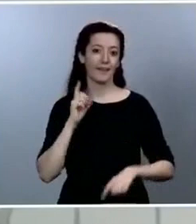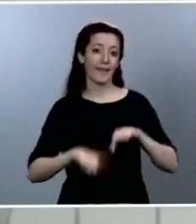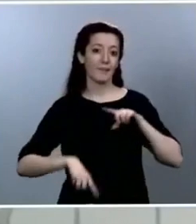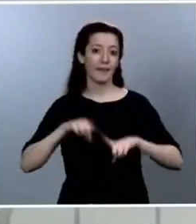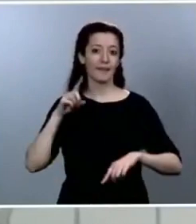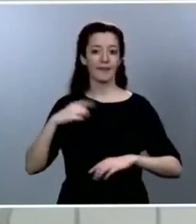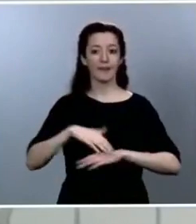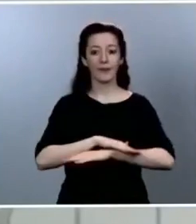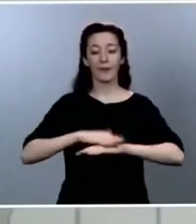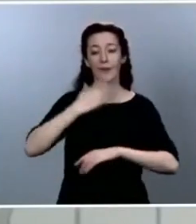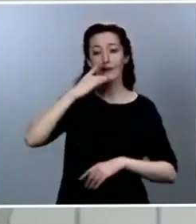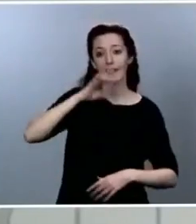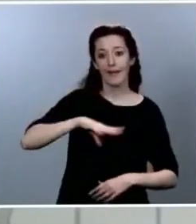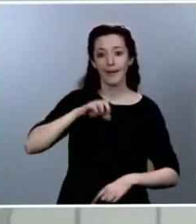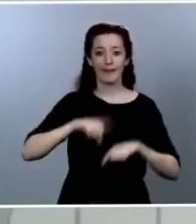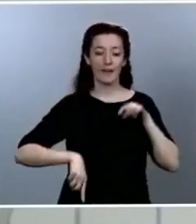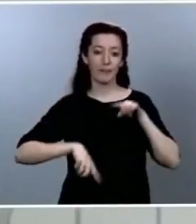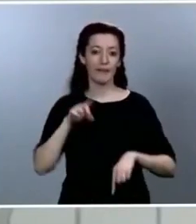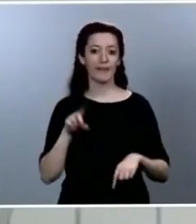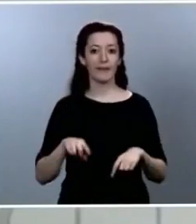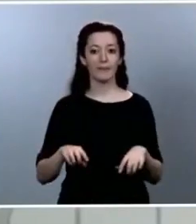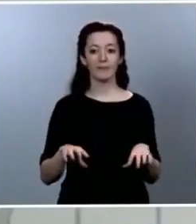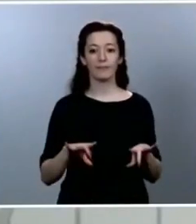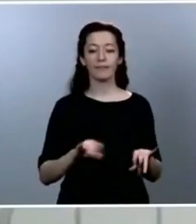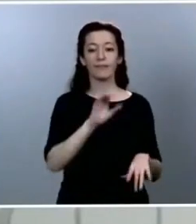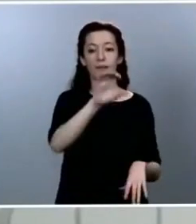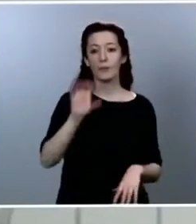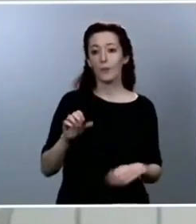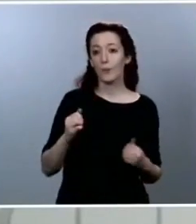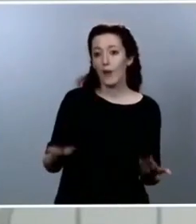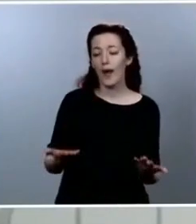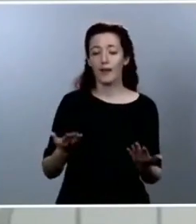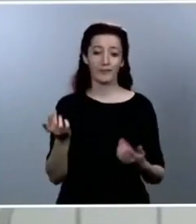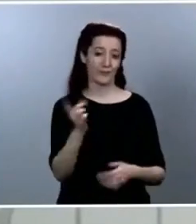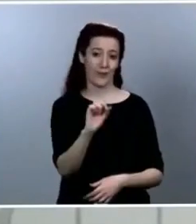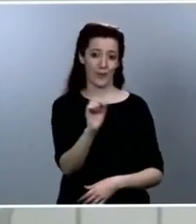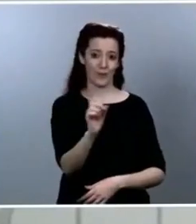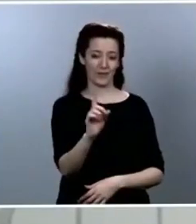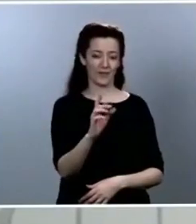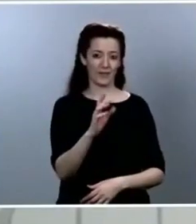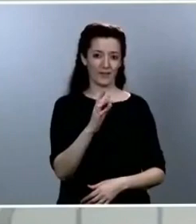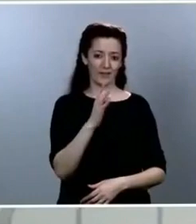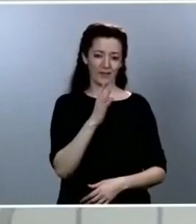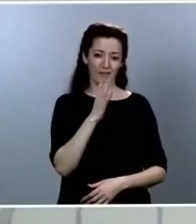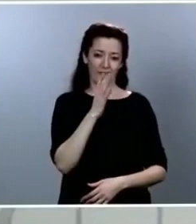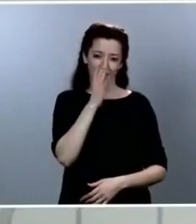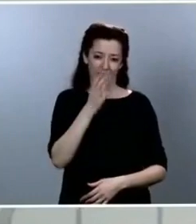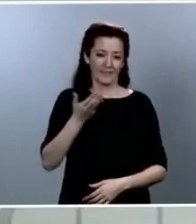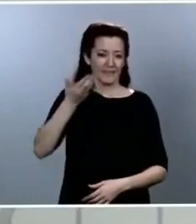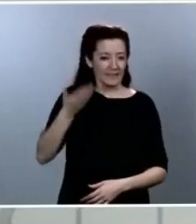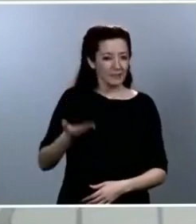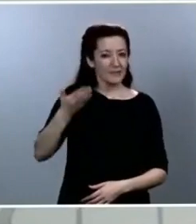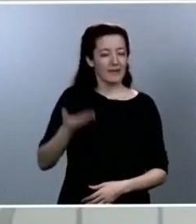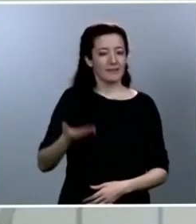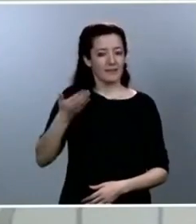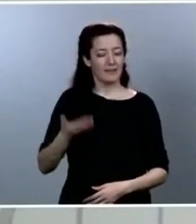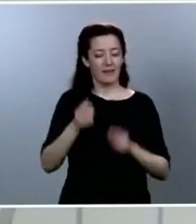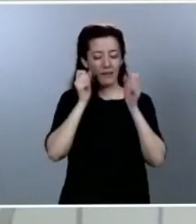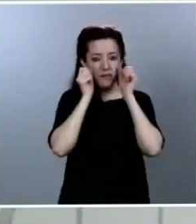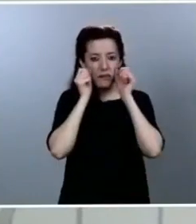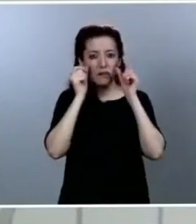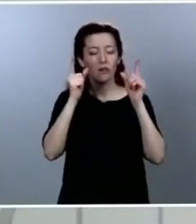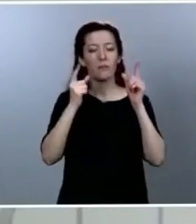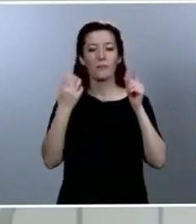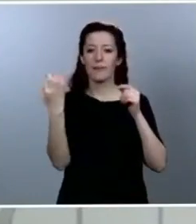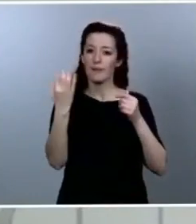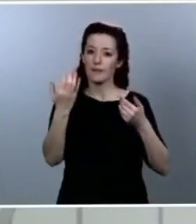fronteras interterritoriales ni tampoco interprovinciales. Por eso es muy importante que seamos conscientes de que tenemos que ir todos de la mano, trabajando